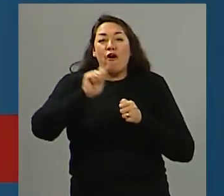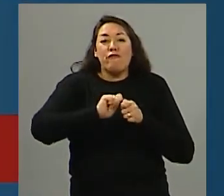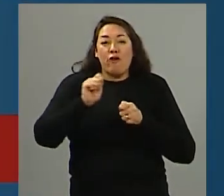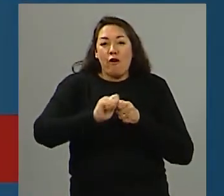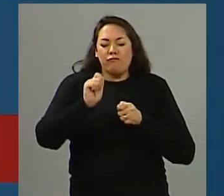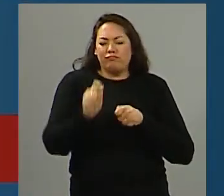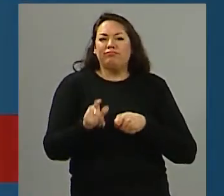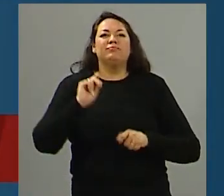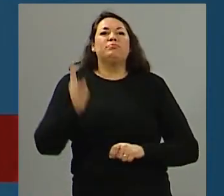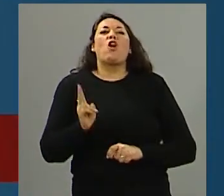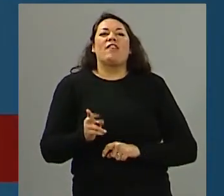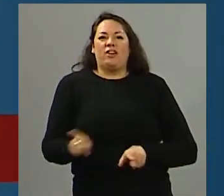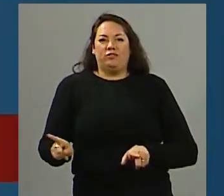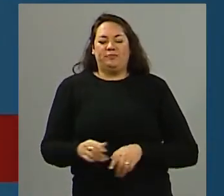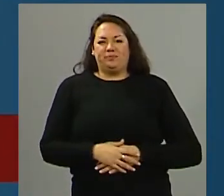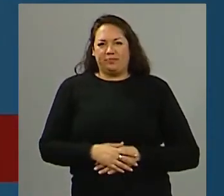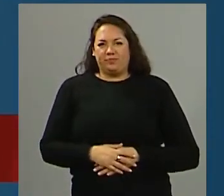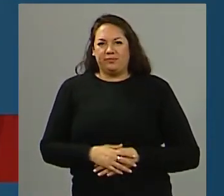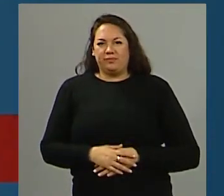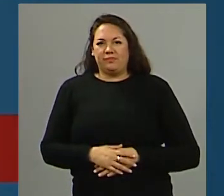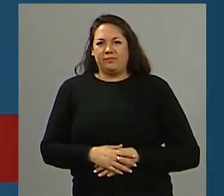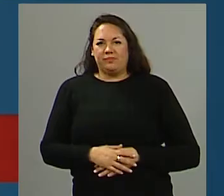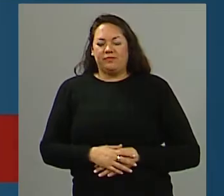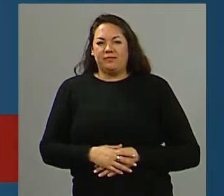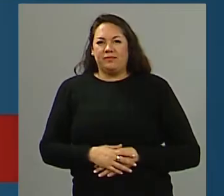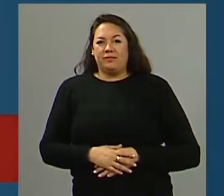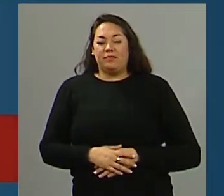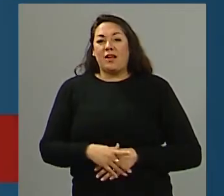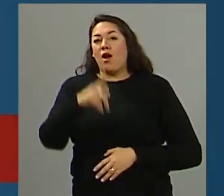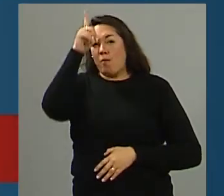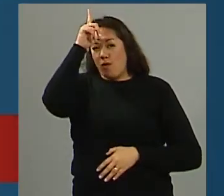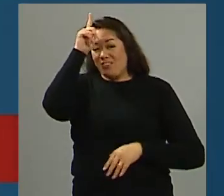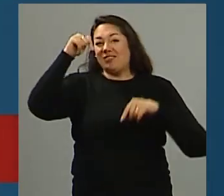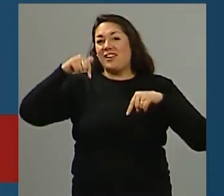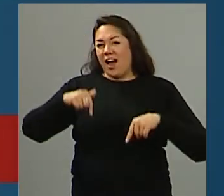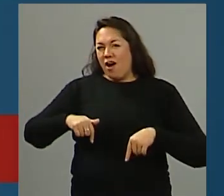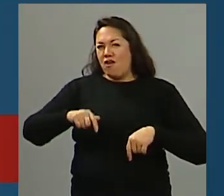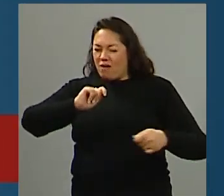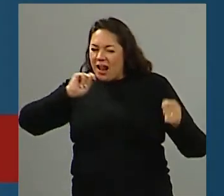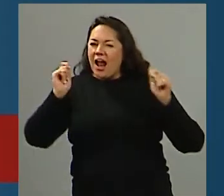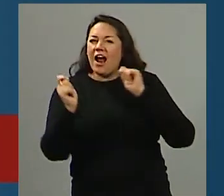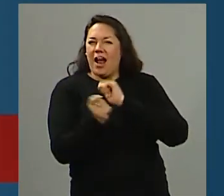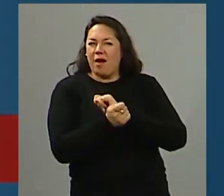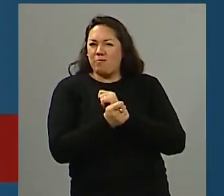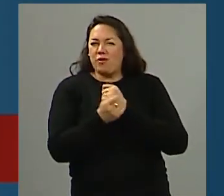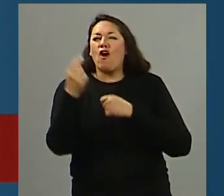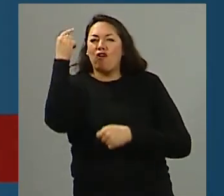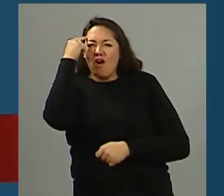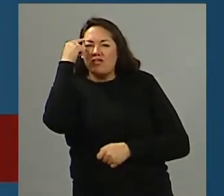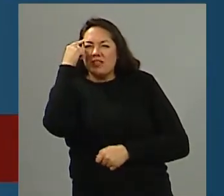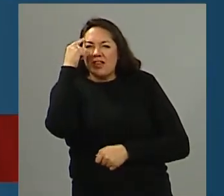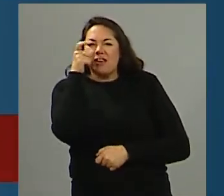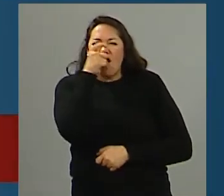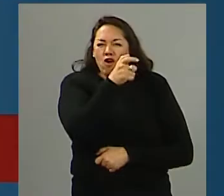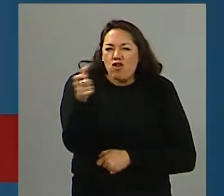Pero lo que quiere decir que ya la policía, en ese sentido, como tomó conciencia de la cuestión, la